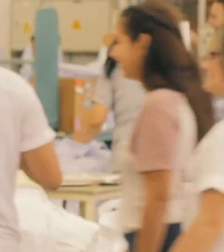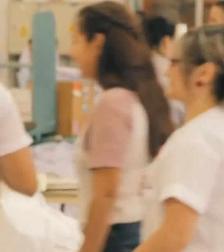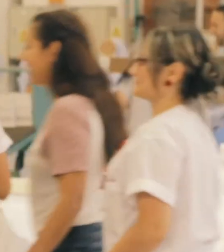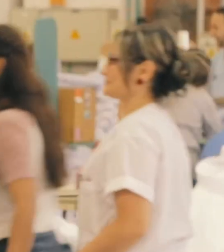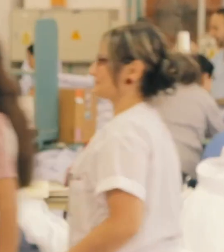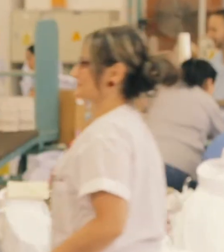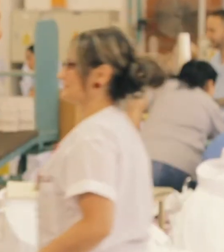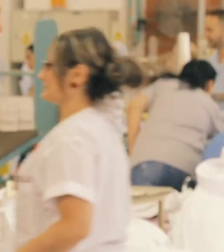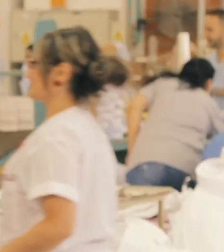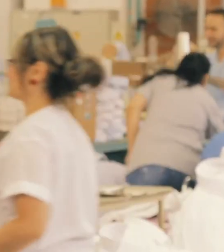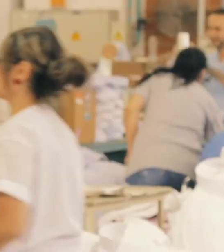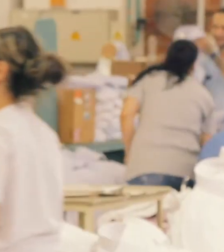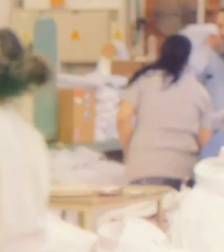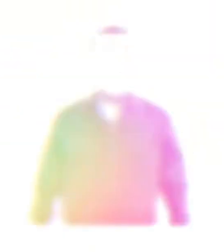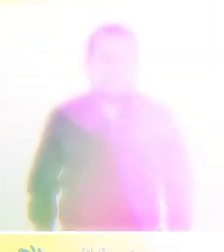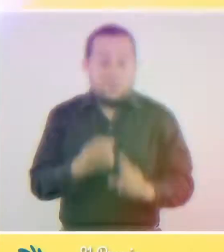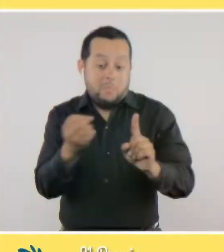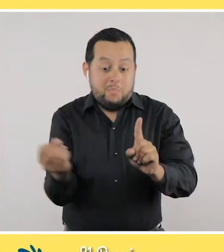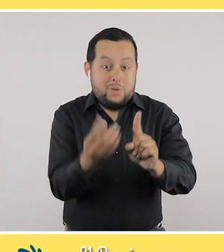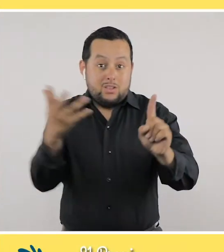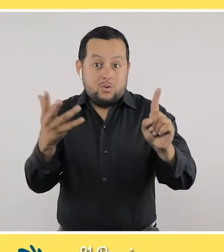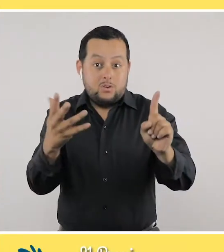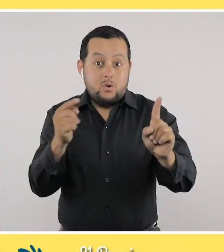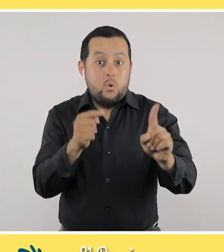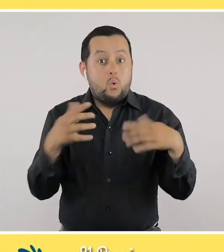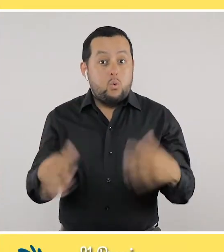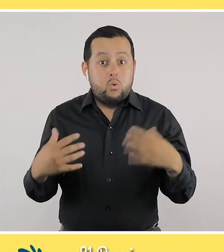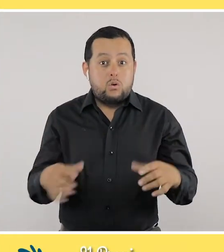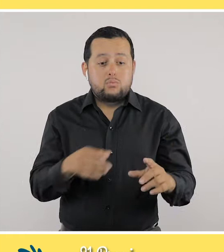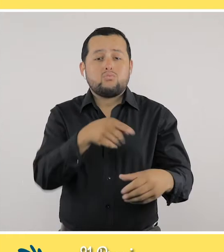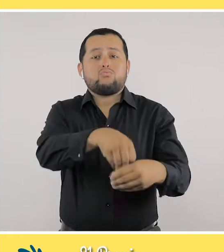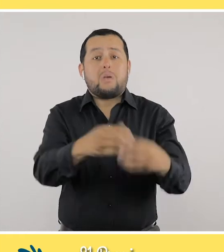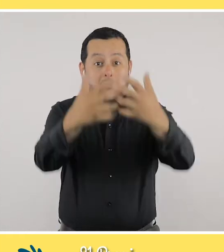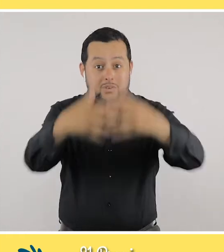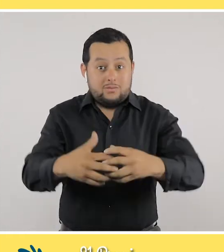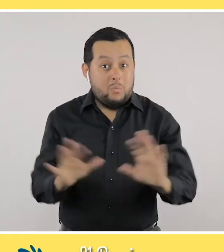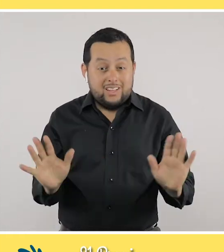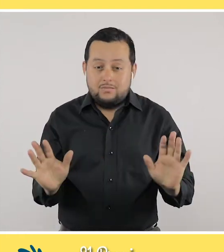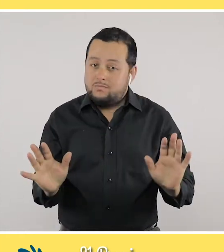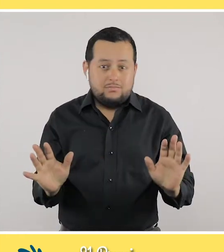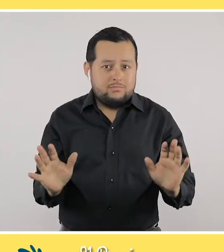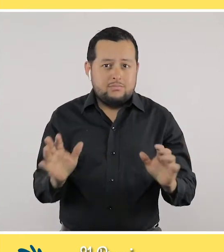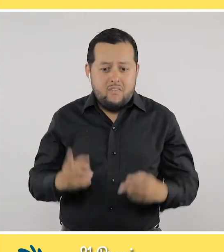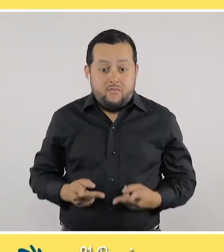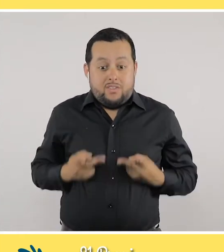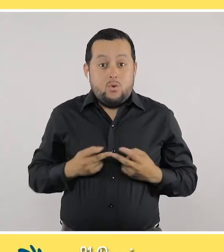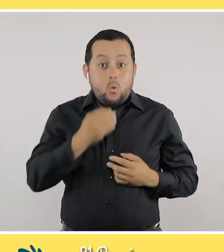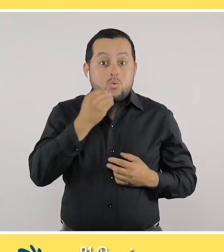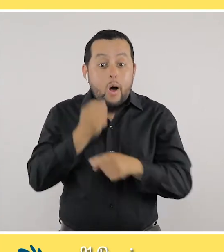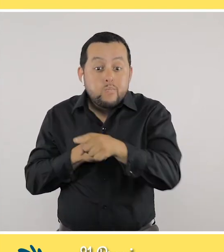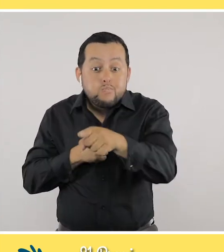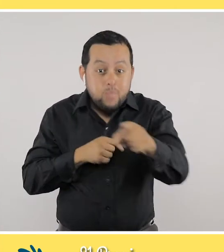Me siento muy bien. El impacto que ha generado no solo es al interior de la empresa, no solo al interior de las